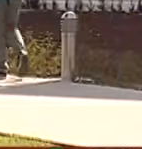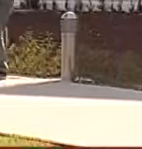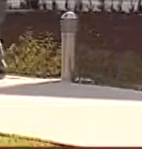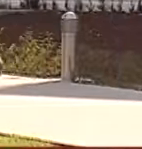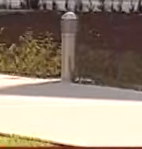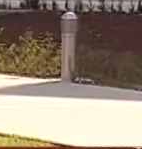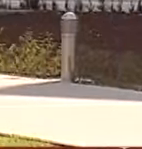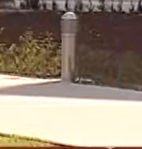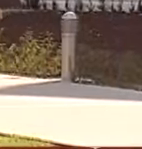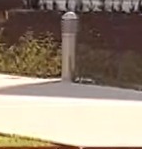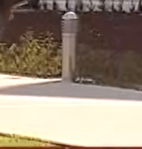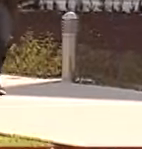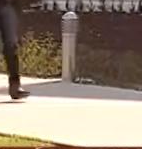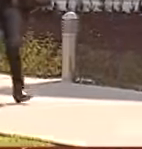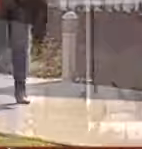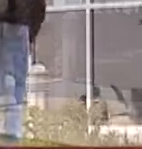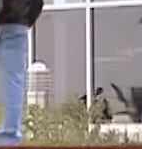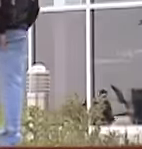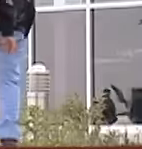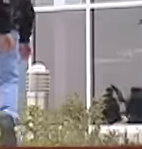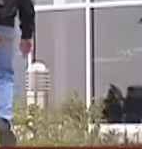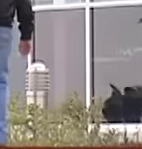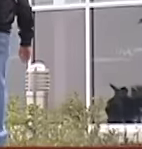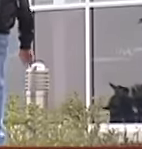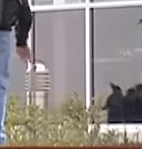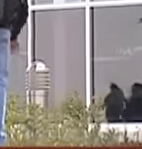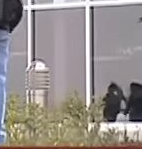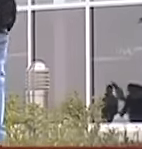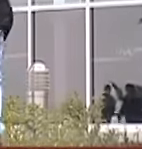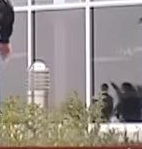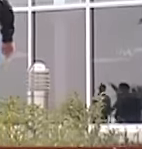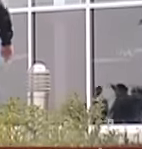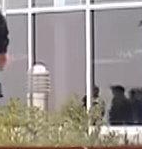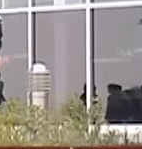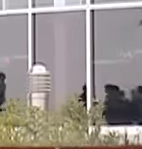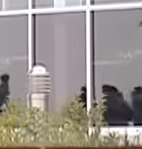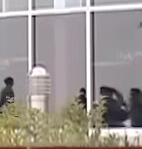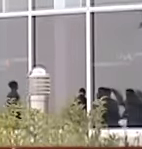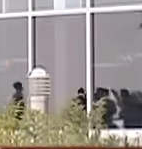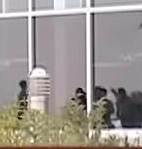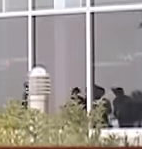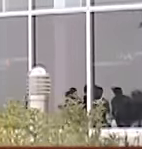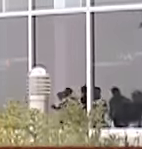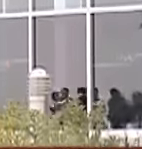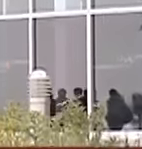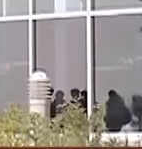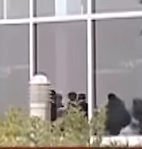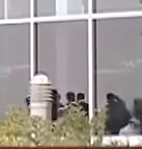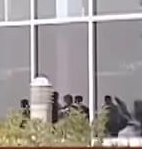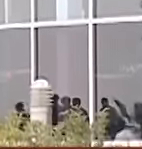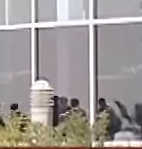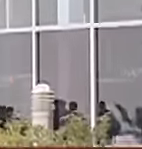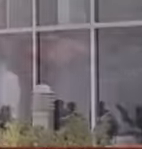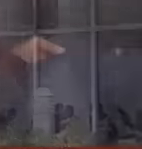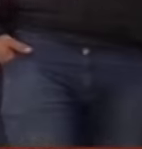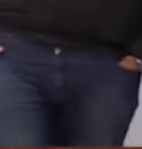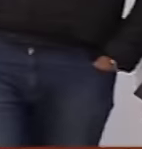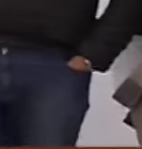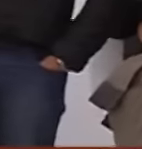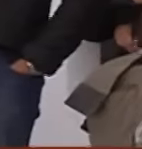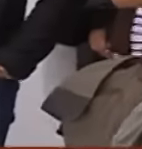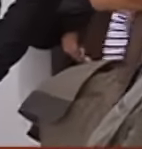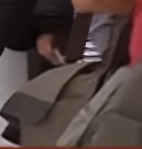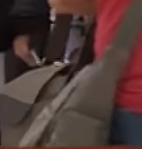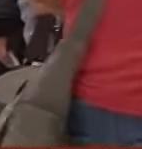pagos de colegiaturas A realizar Un seguro educativo Permitirá Contrarrestar El pico de gastos Cuando los hijos Empiecen sus estudios superiores